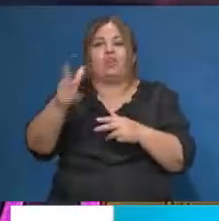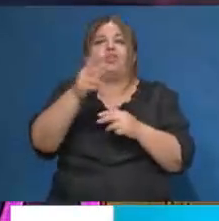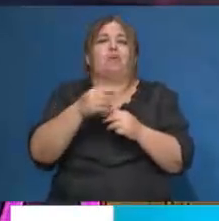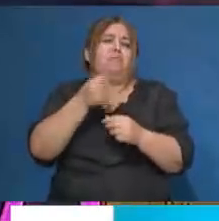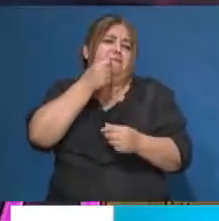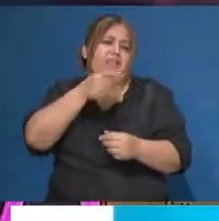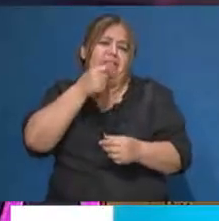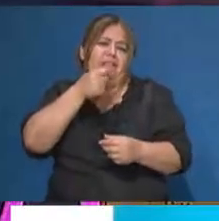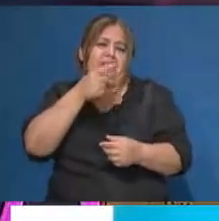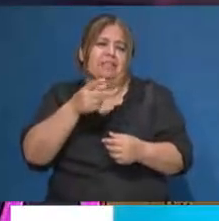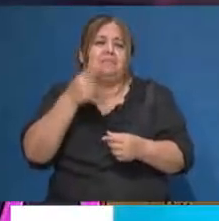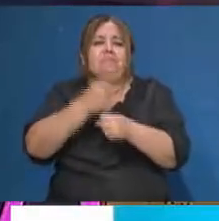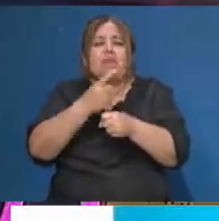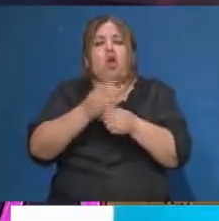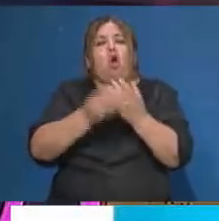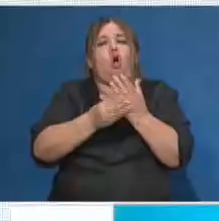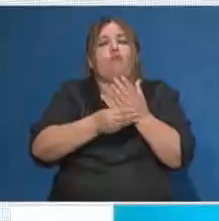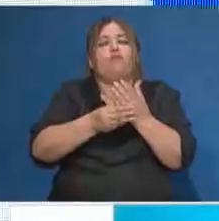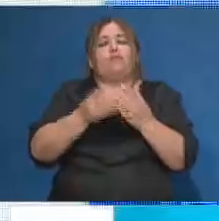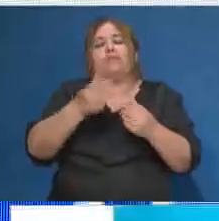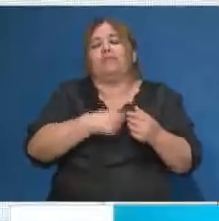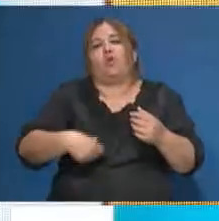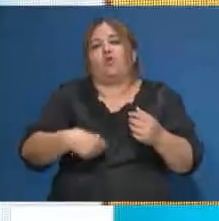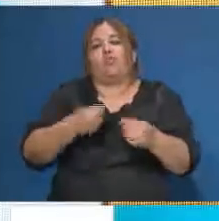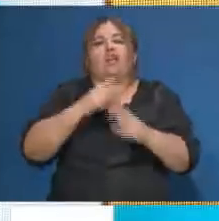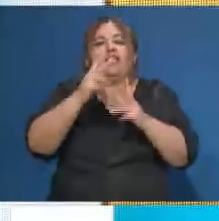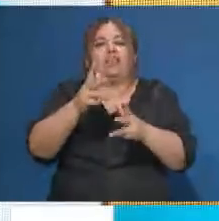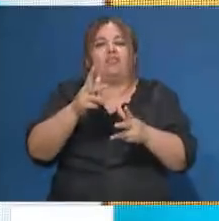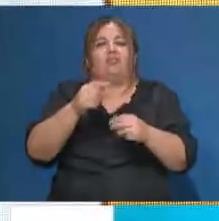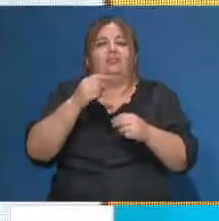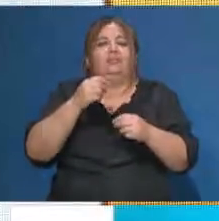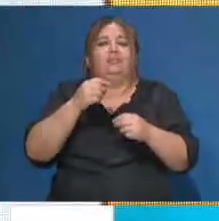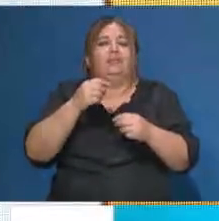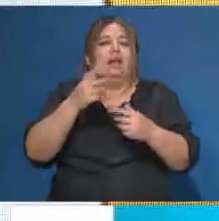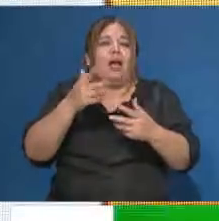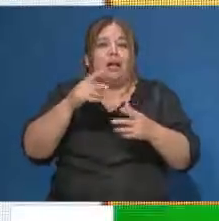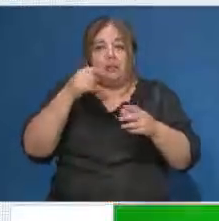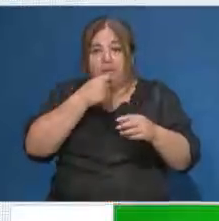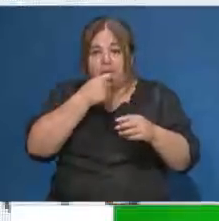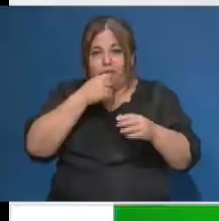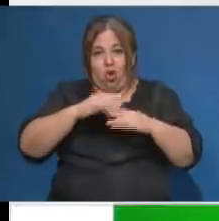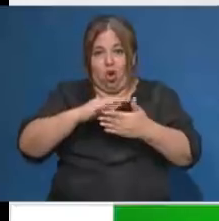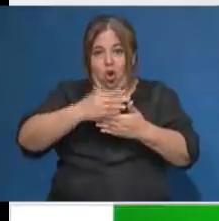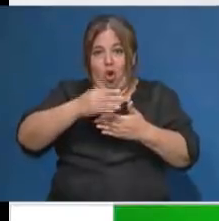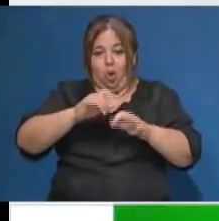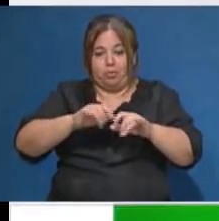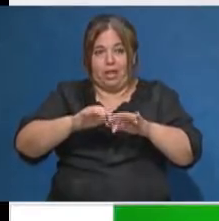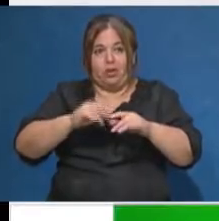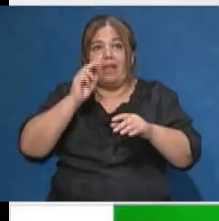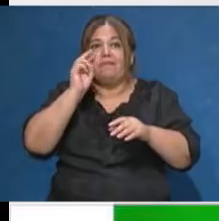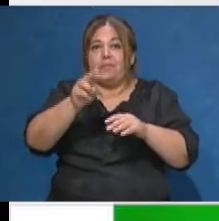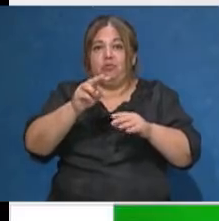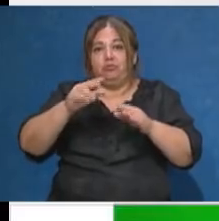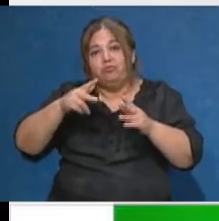ha estado recomendando el gobierno es meterte en la página de Mendotran. ¿Qué es lo que pasa? Nosotros la tenemos a la página de Mendotran acá en la computadora, así que diré, se la ponchás. Vamos a ver